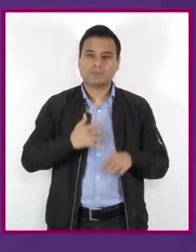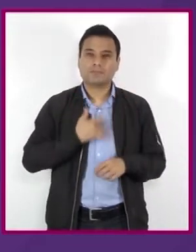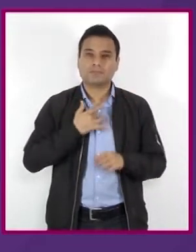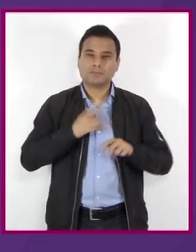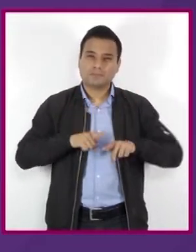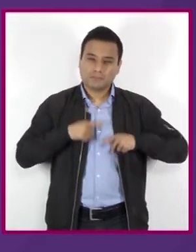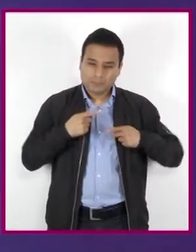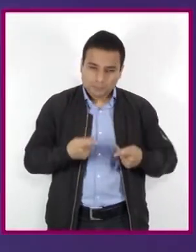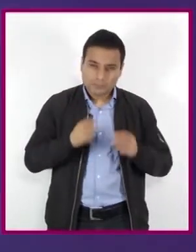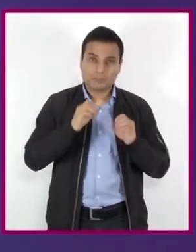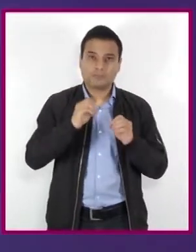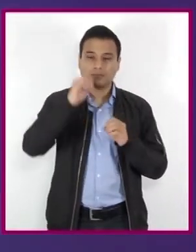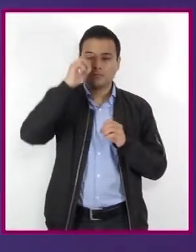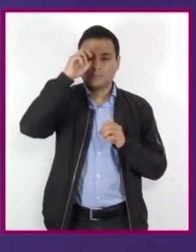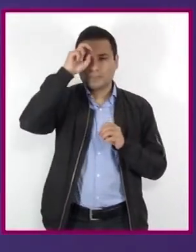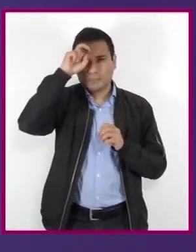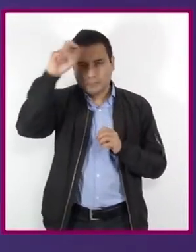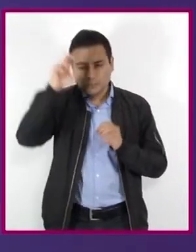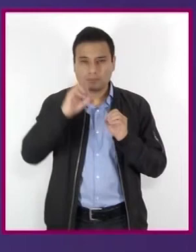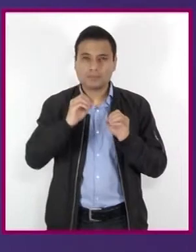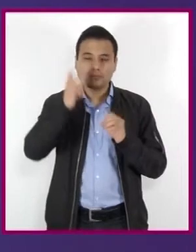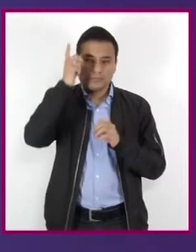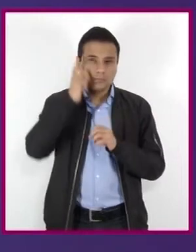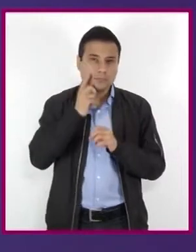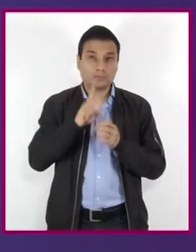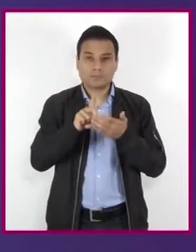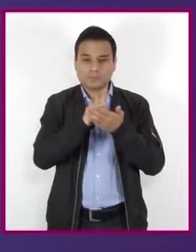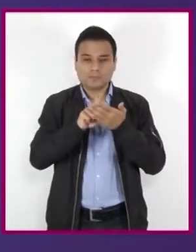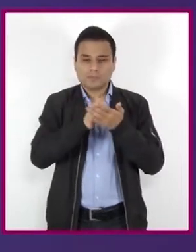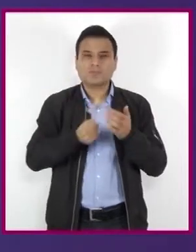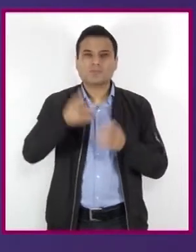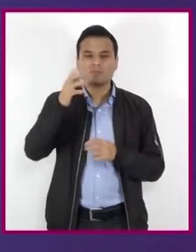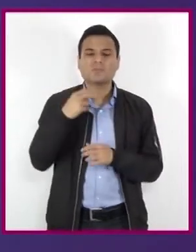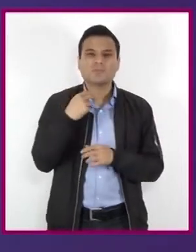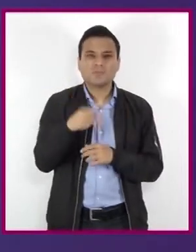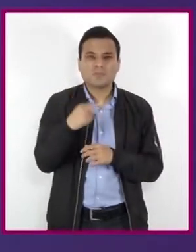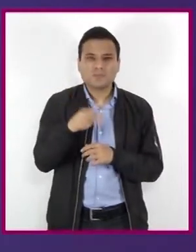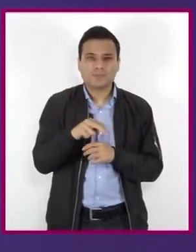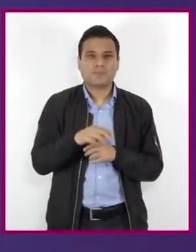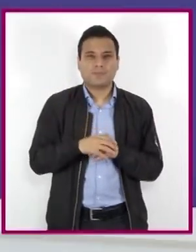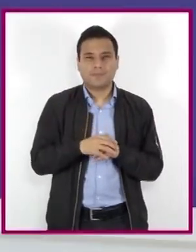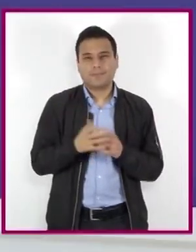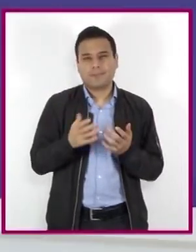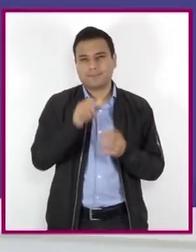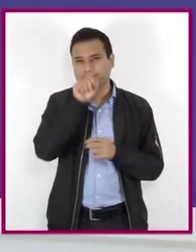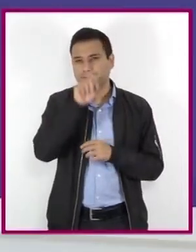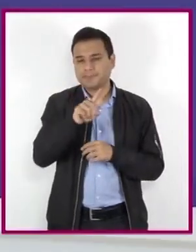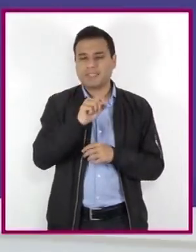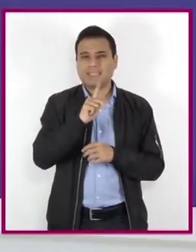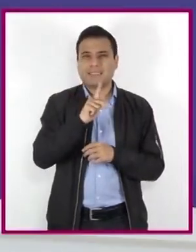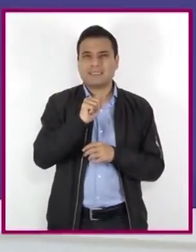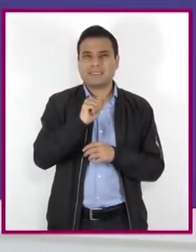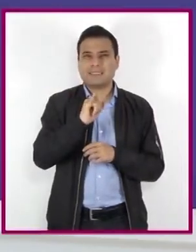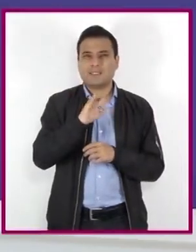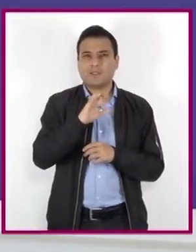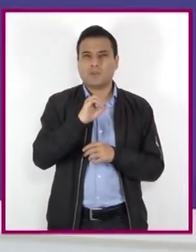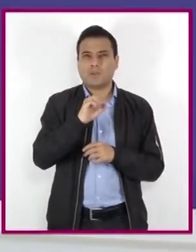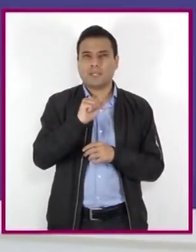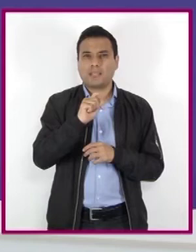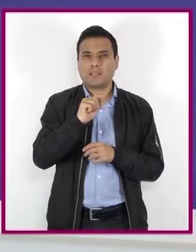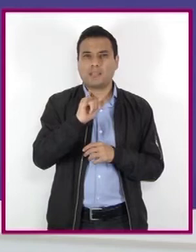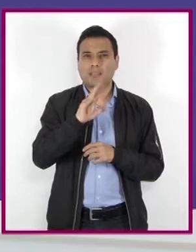alucinógeno. A las drogas se les conoce también como sustancias psicoactivas. Para poder entender